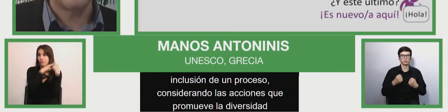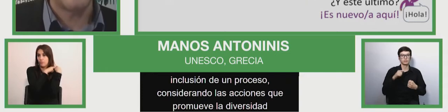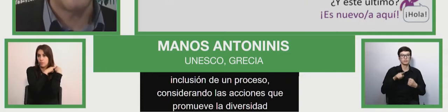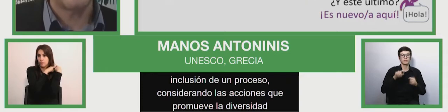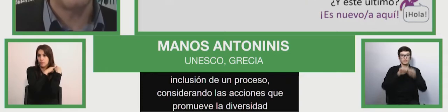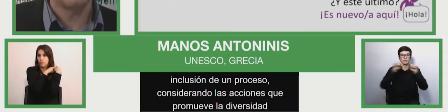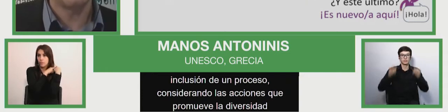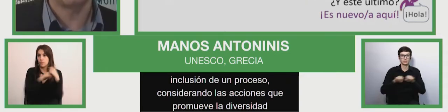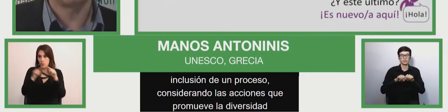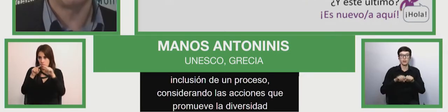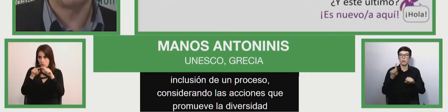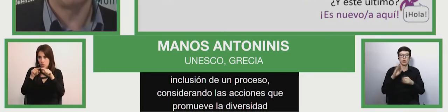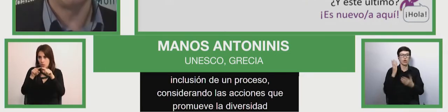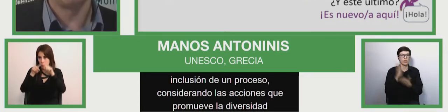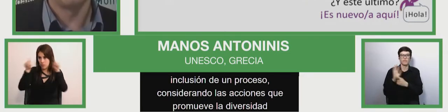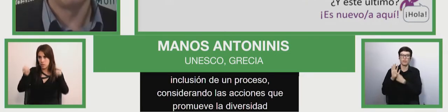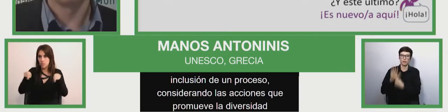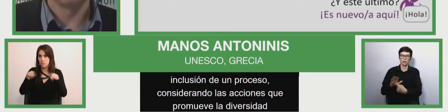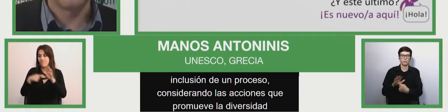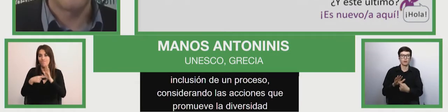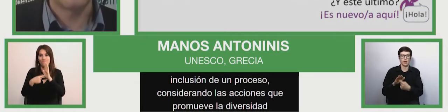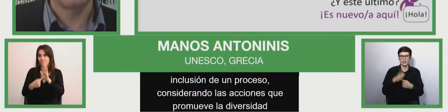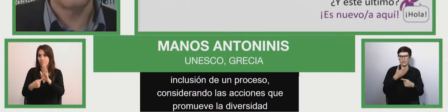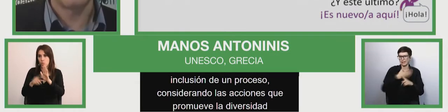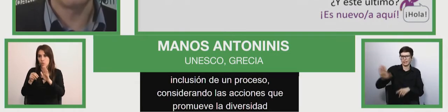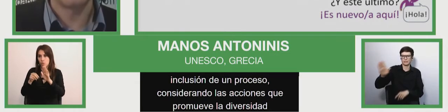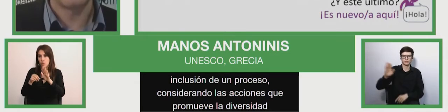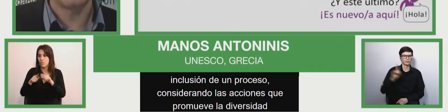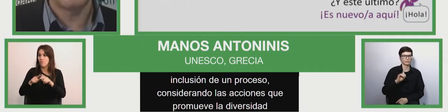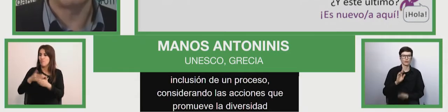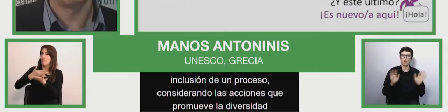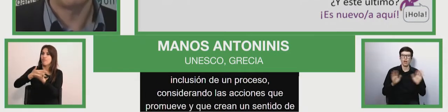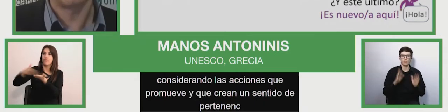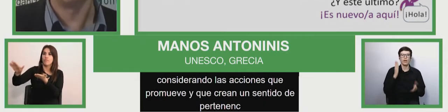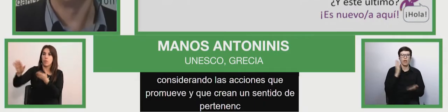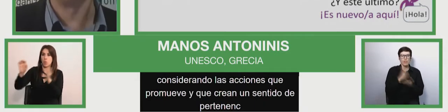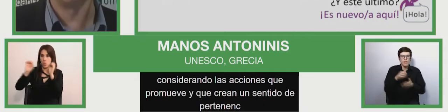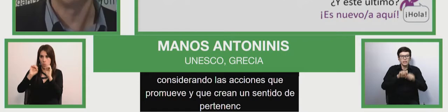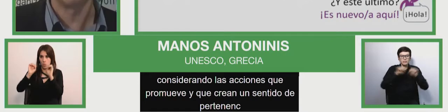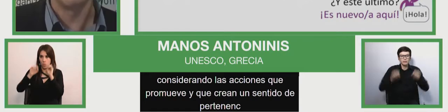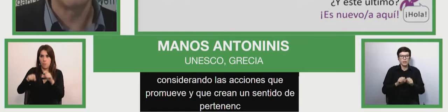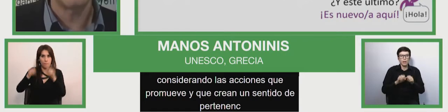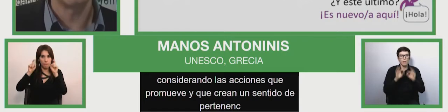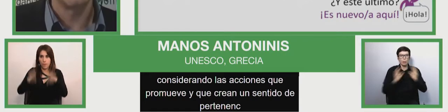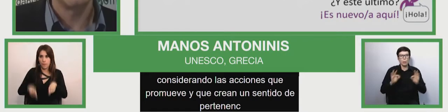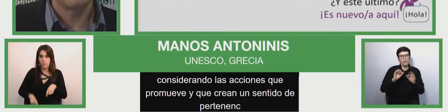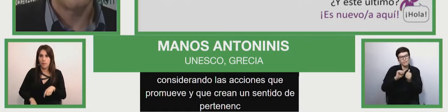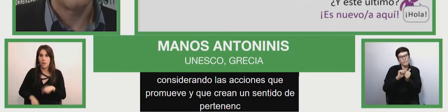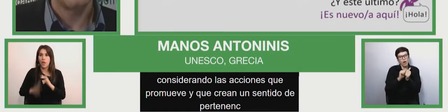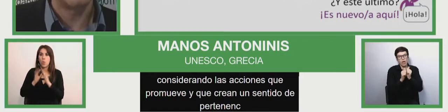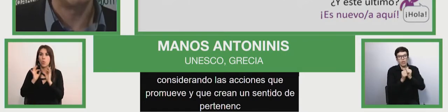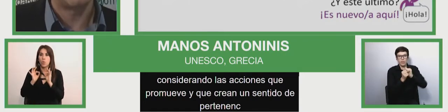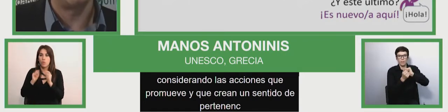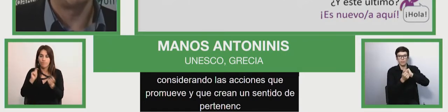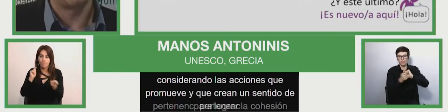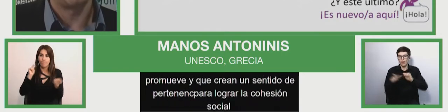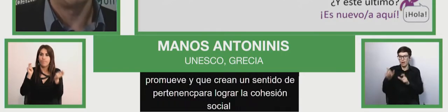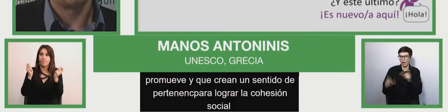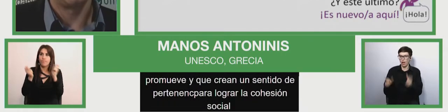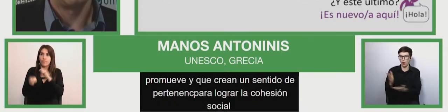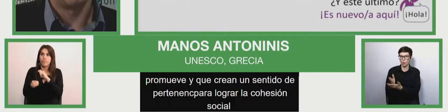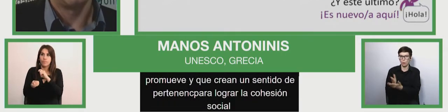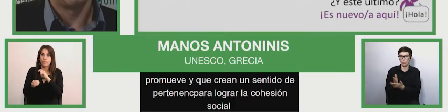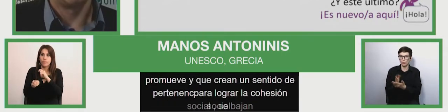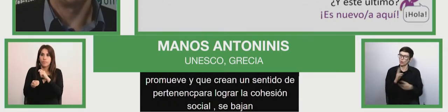discriminar ni rechazar a nadie. Los sistemas educativos se deben adaptar a los y las alumnas y realizar ajustes.